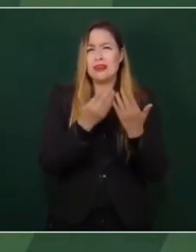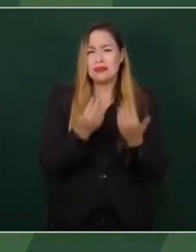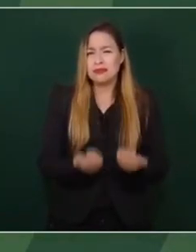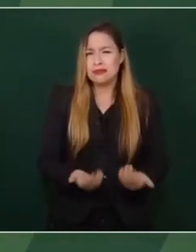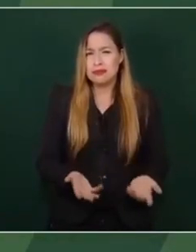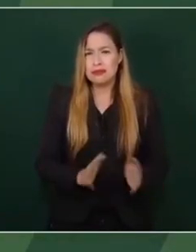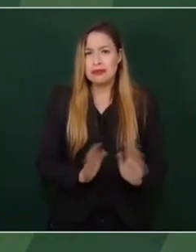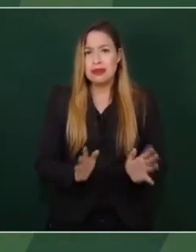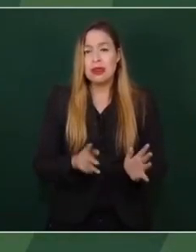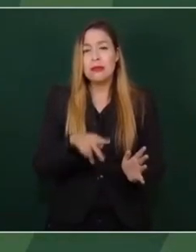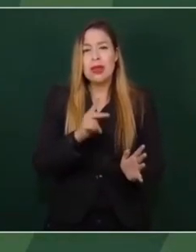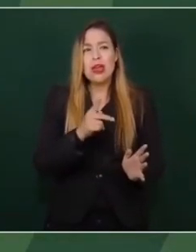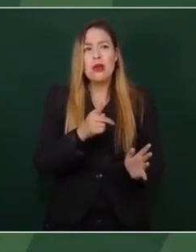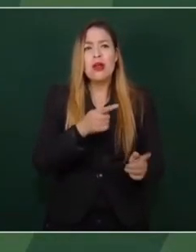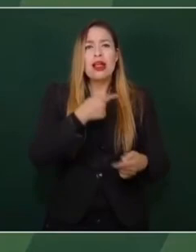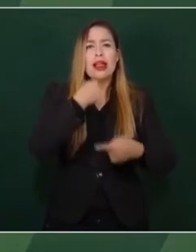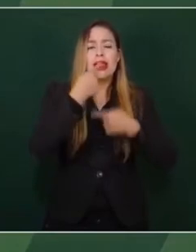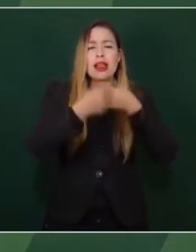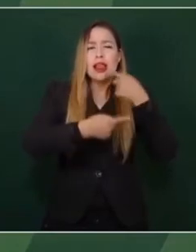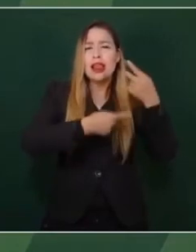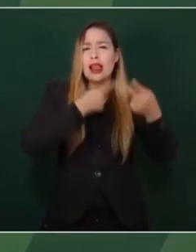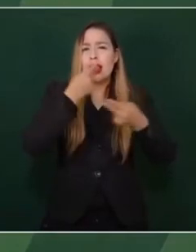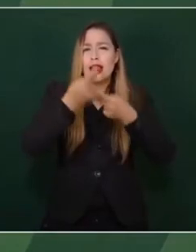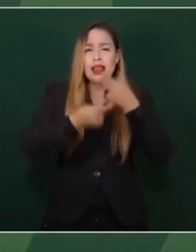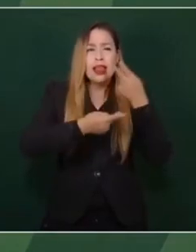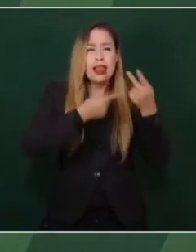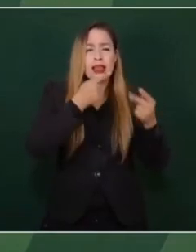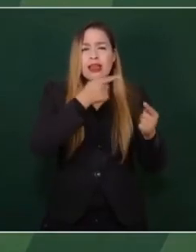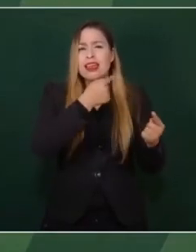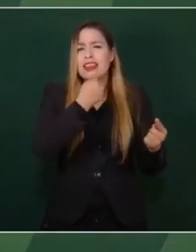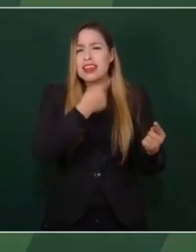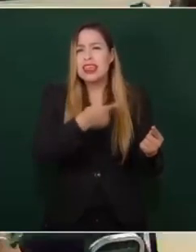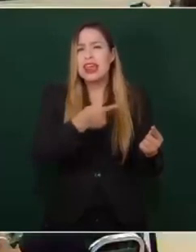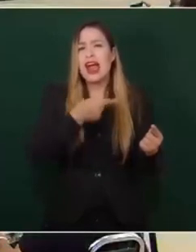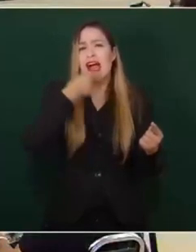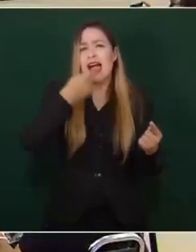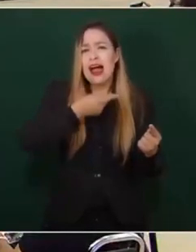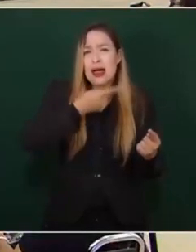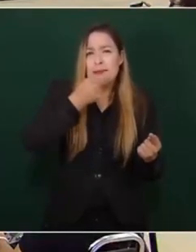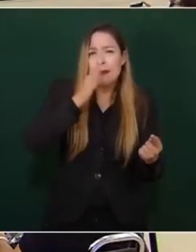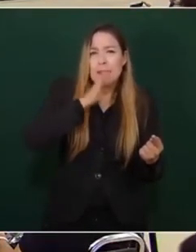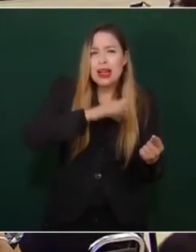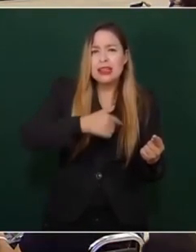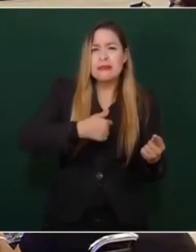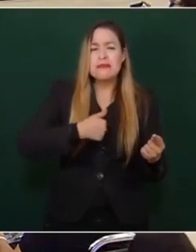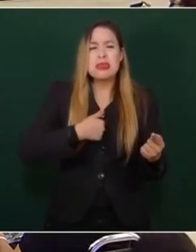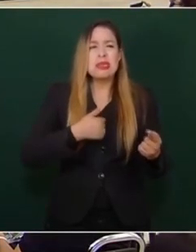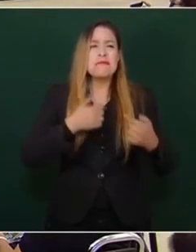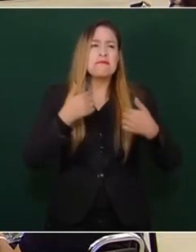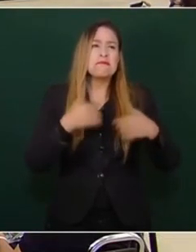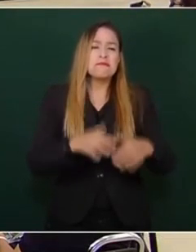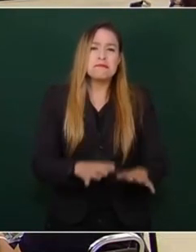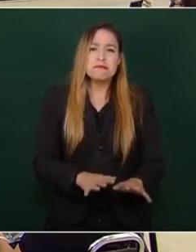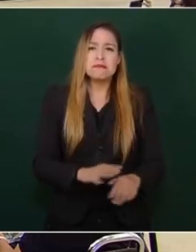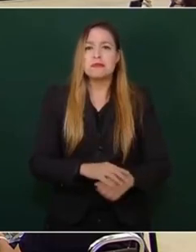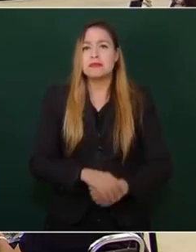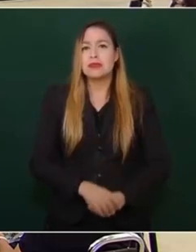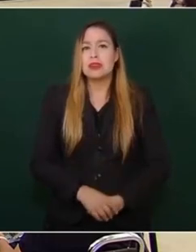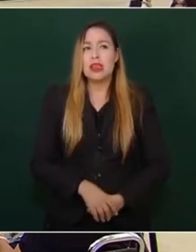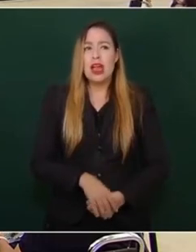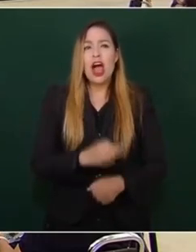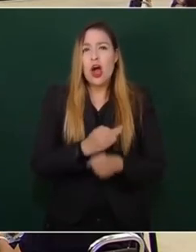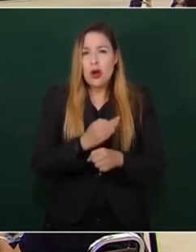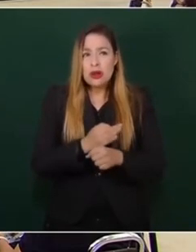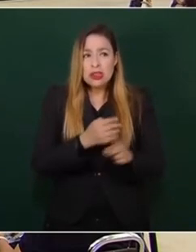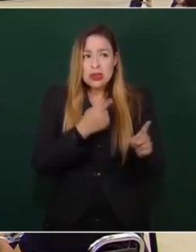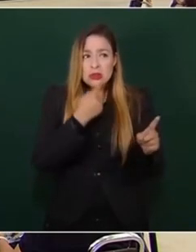aunque hablen mal, saben, ahorita que hablas de enano,